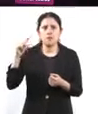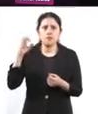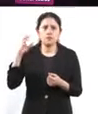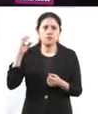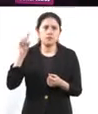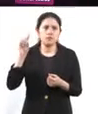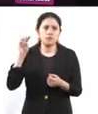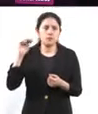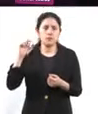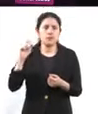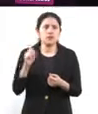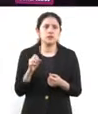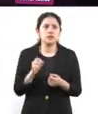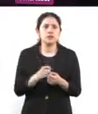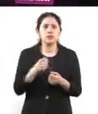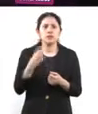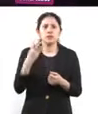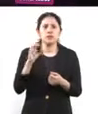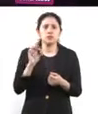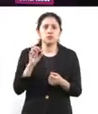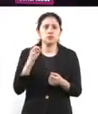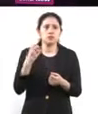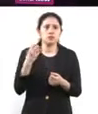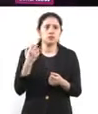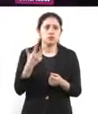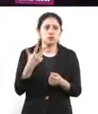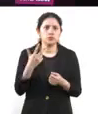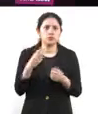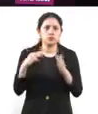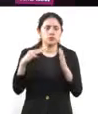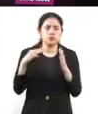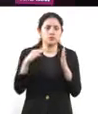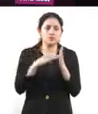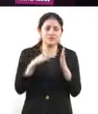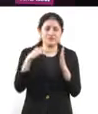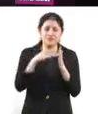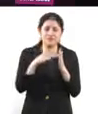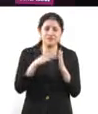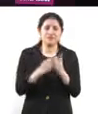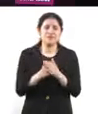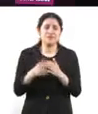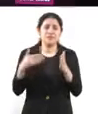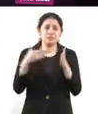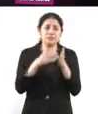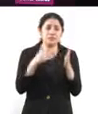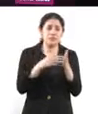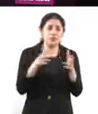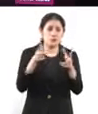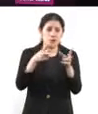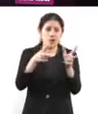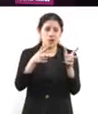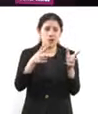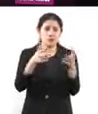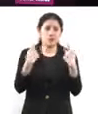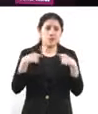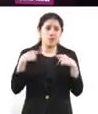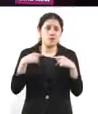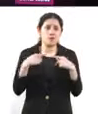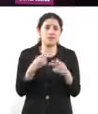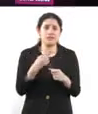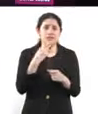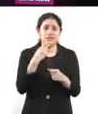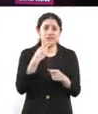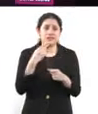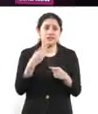3.8 millones de usuarios. Entonces, bueno, eso es una garantía de divulgación para quienes